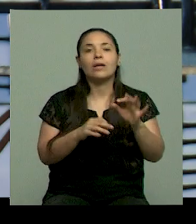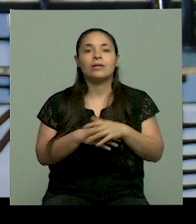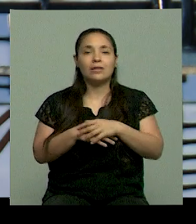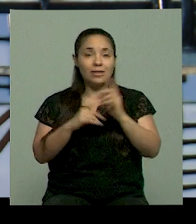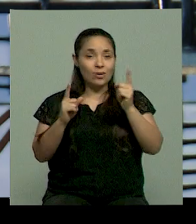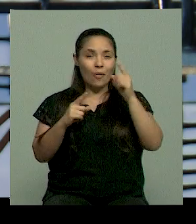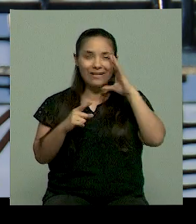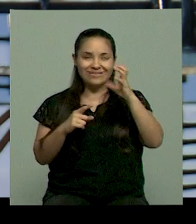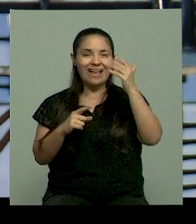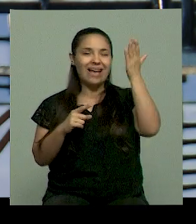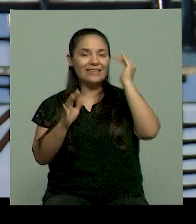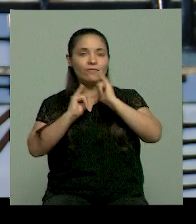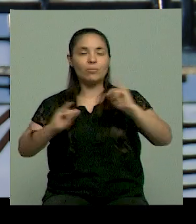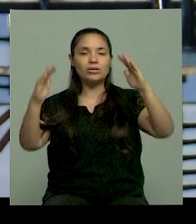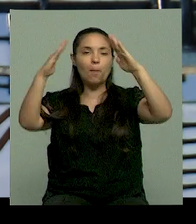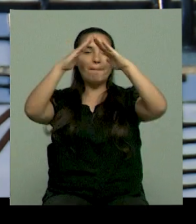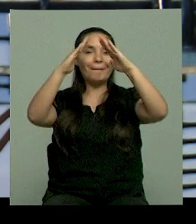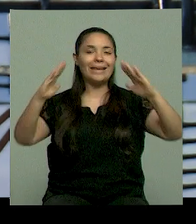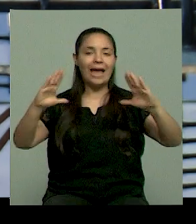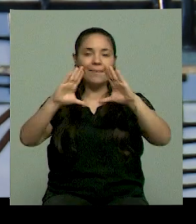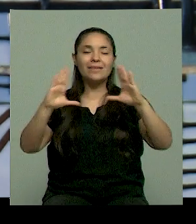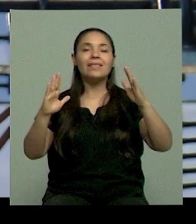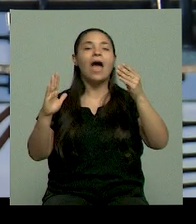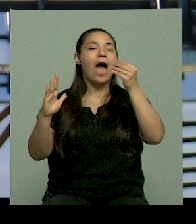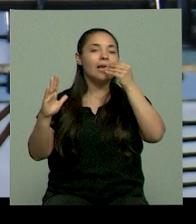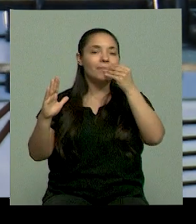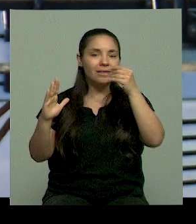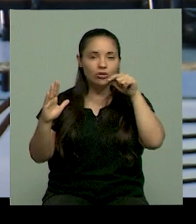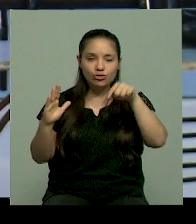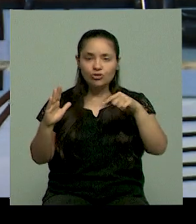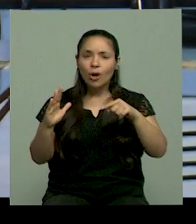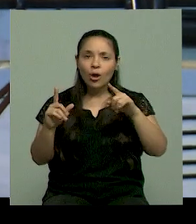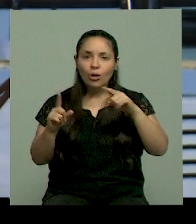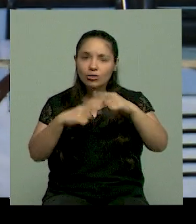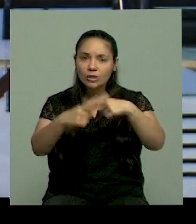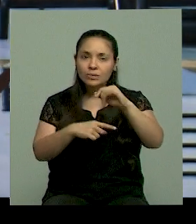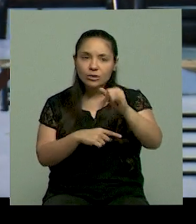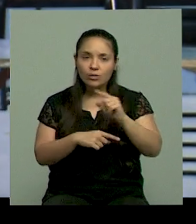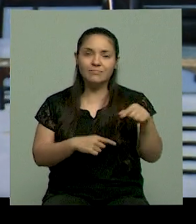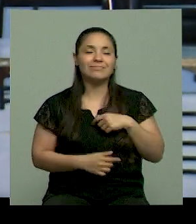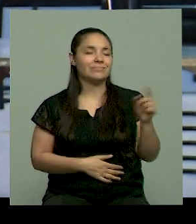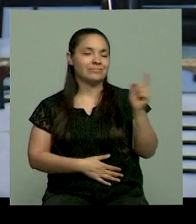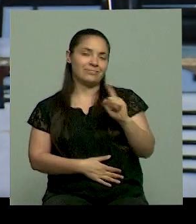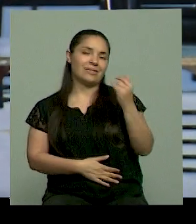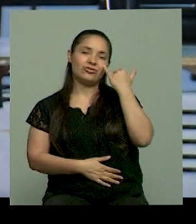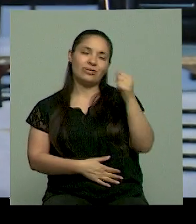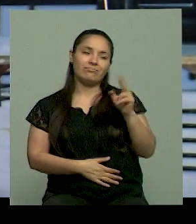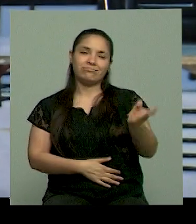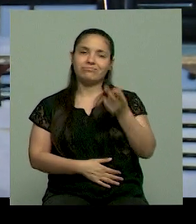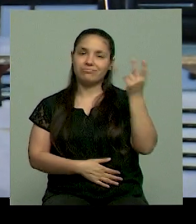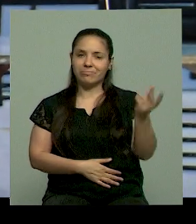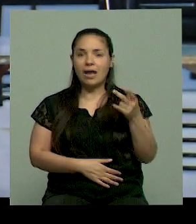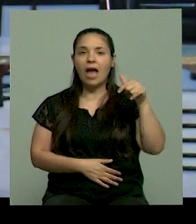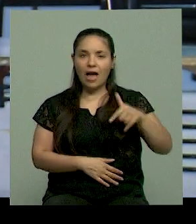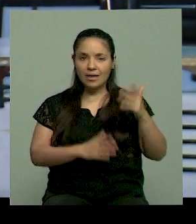nutricional o ha cambiado? No, ya no se usa más. La pirámide nutricional hace bastante que está obsoleta, porque de hecho hoy, por